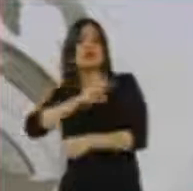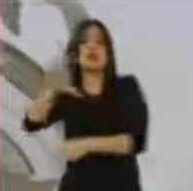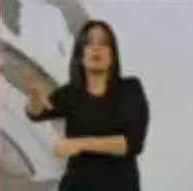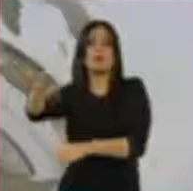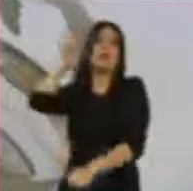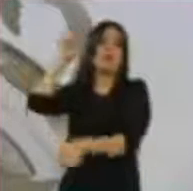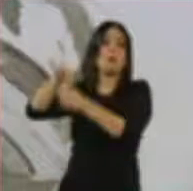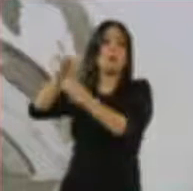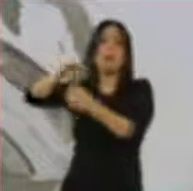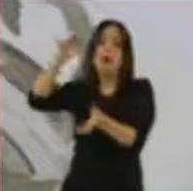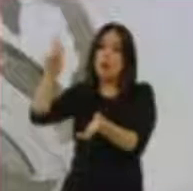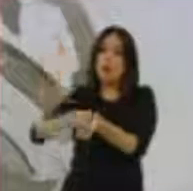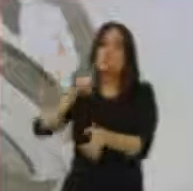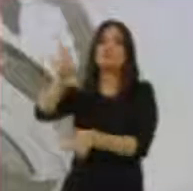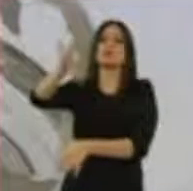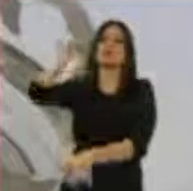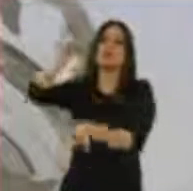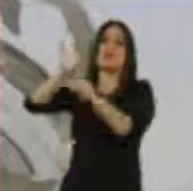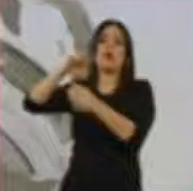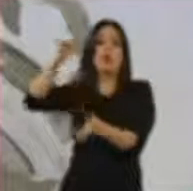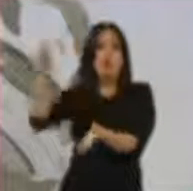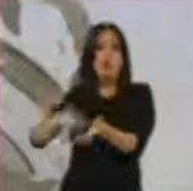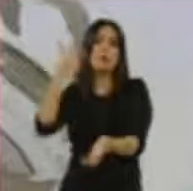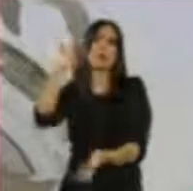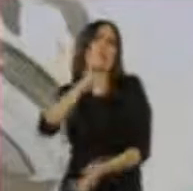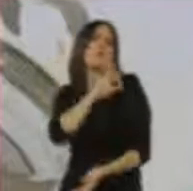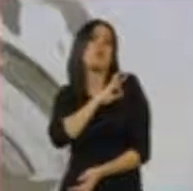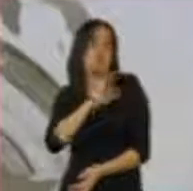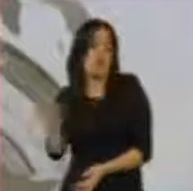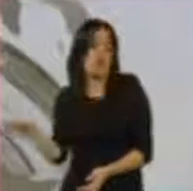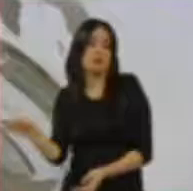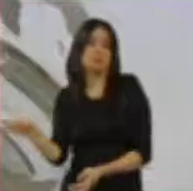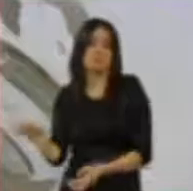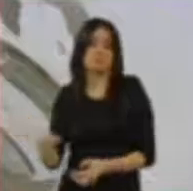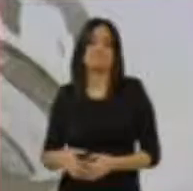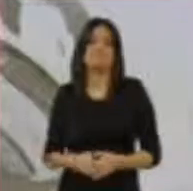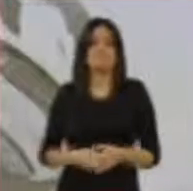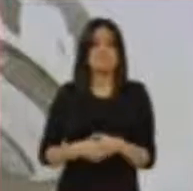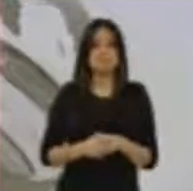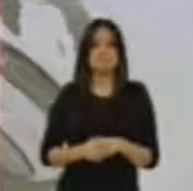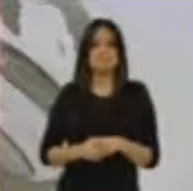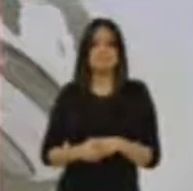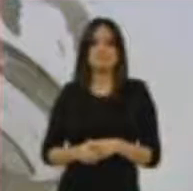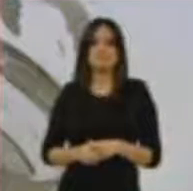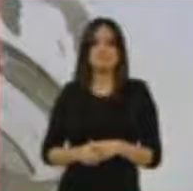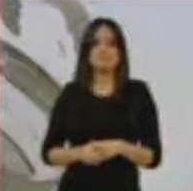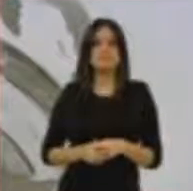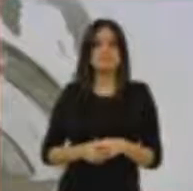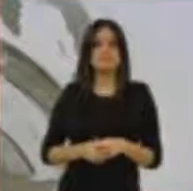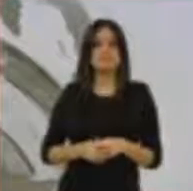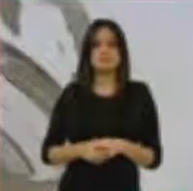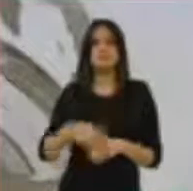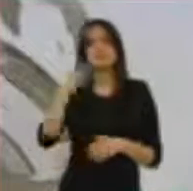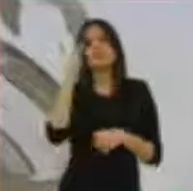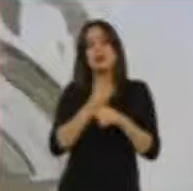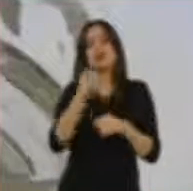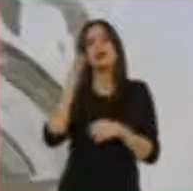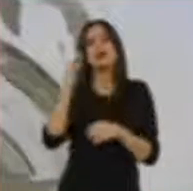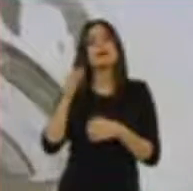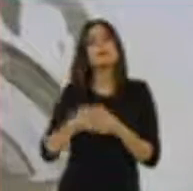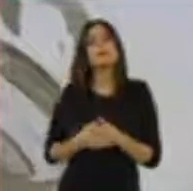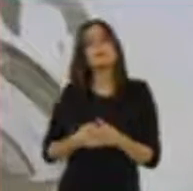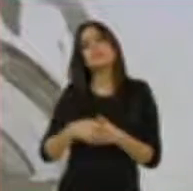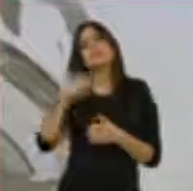experiencia. Eso respecto a los a los ejecutivos ¿No? O sea tiene tiene implicaciones que no hemos visto todavía.